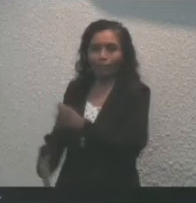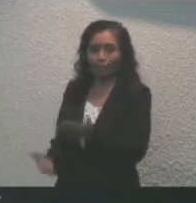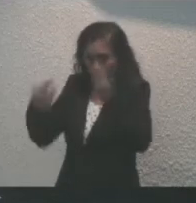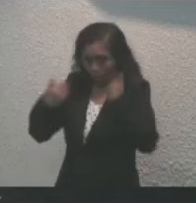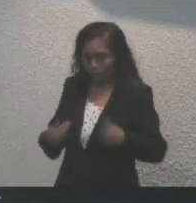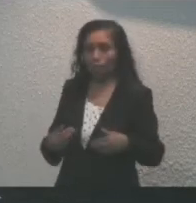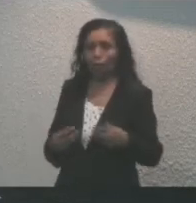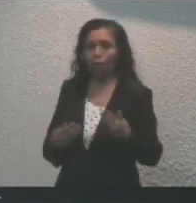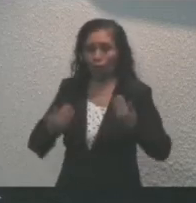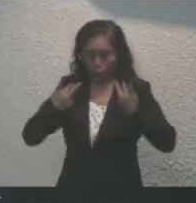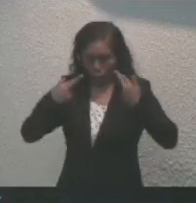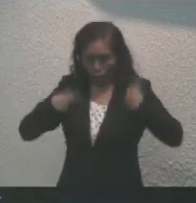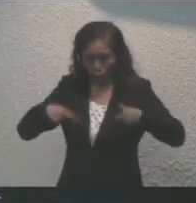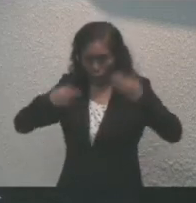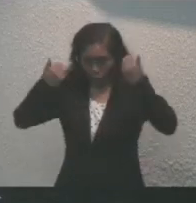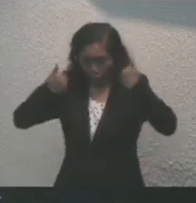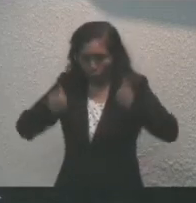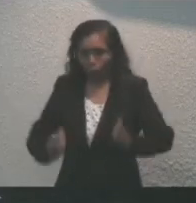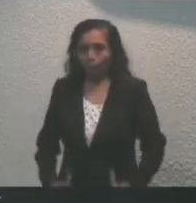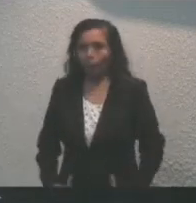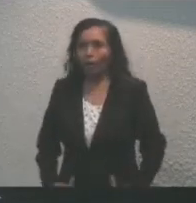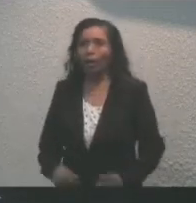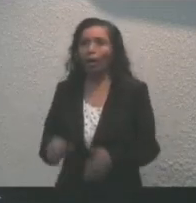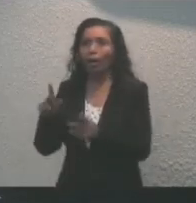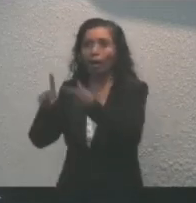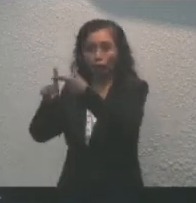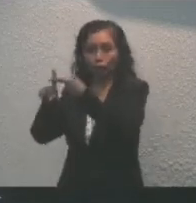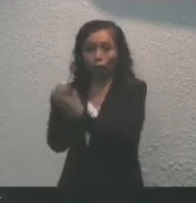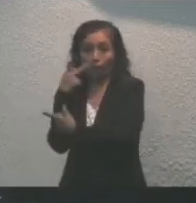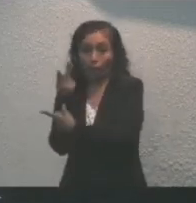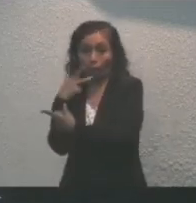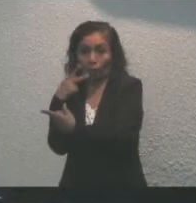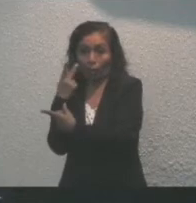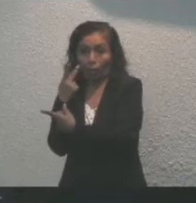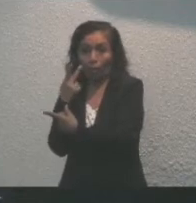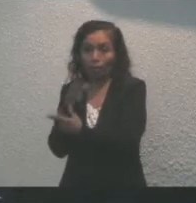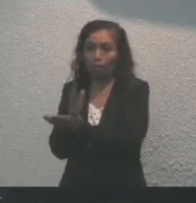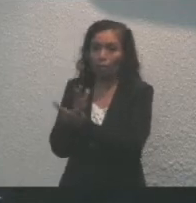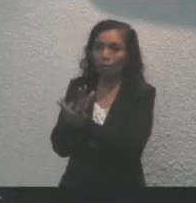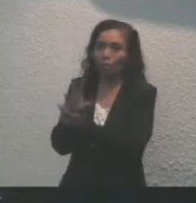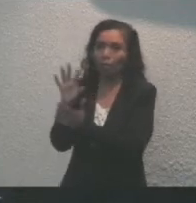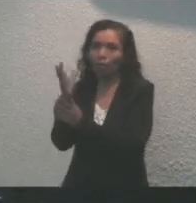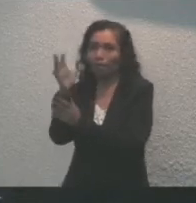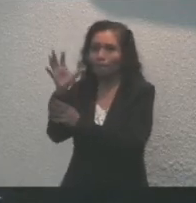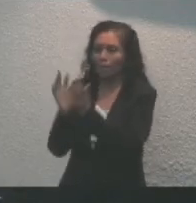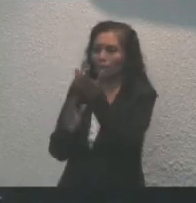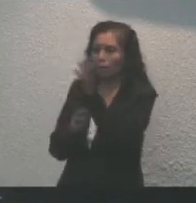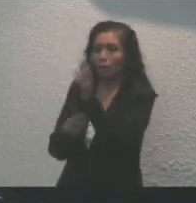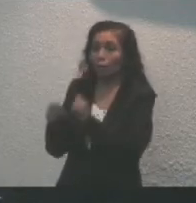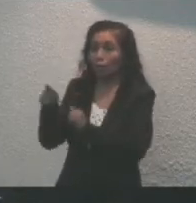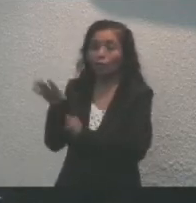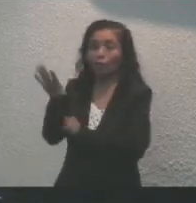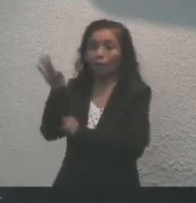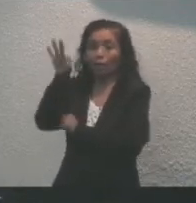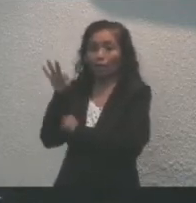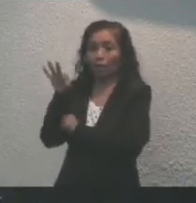huipil indígena, comenzó a hablar a través de ventriloquía, señalando que había escogido